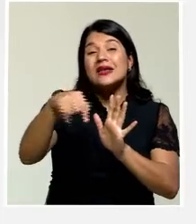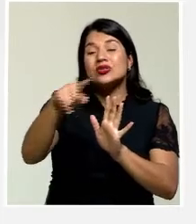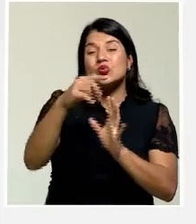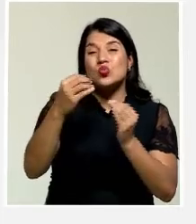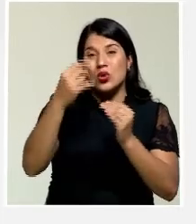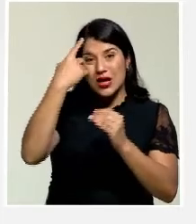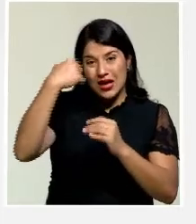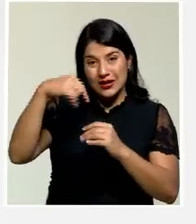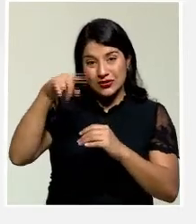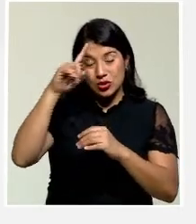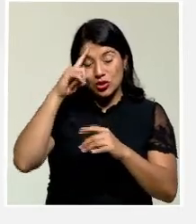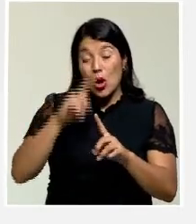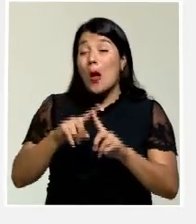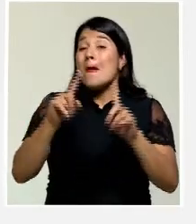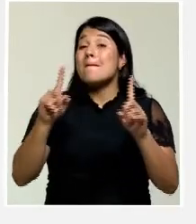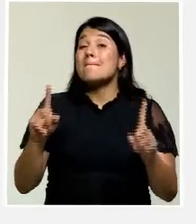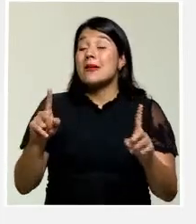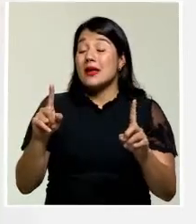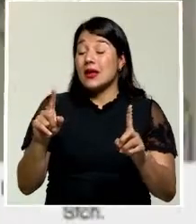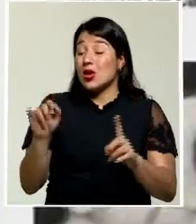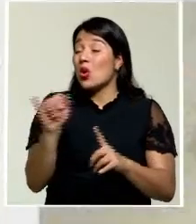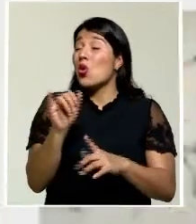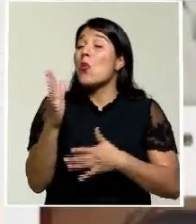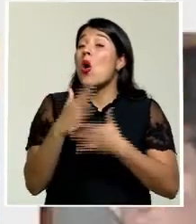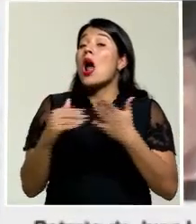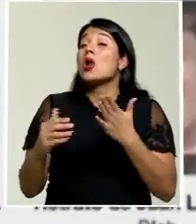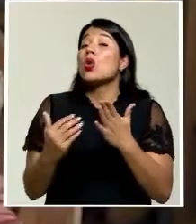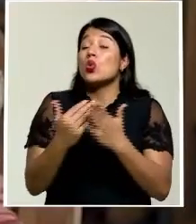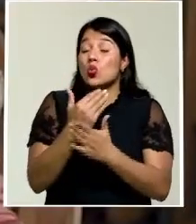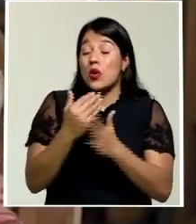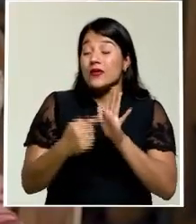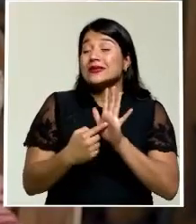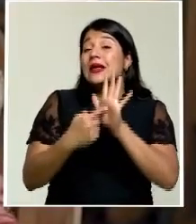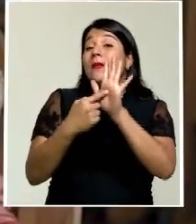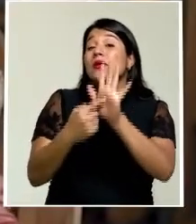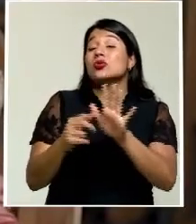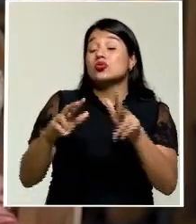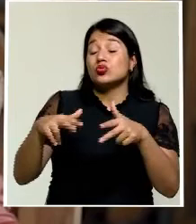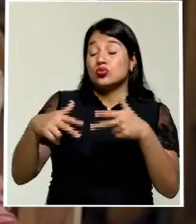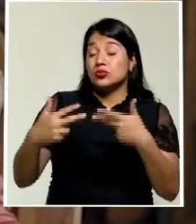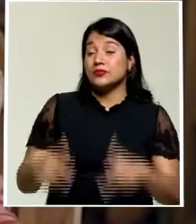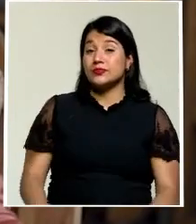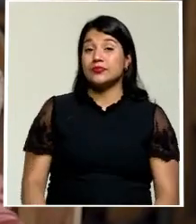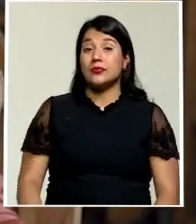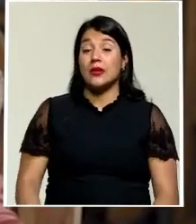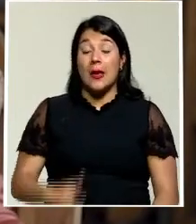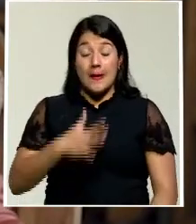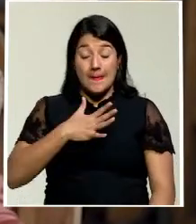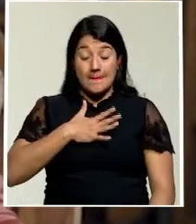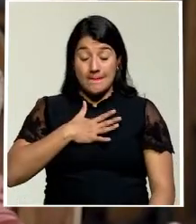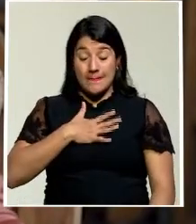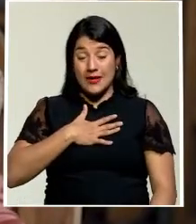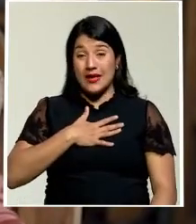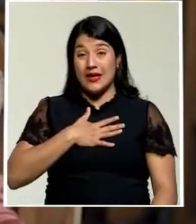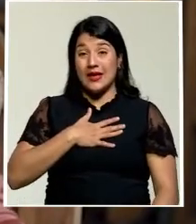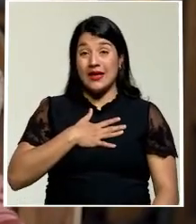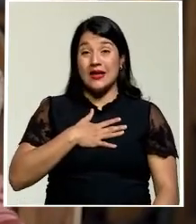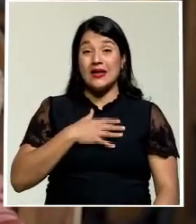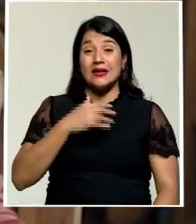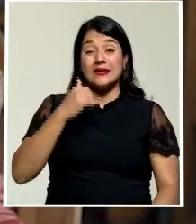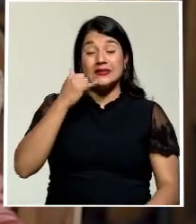pero que como novedad se presenta de manera virtual. Pincel es un homenaje al artista